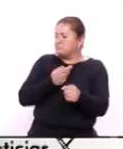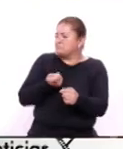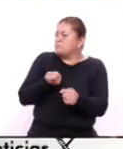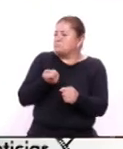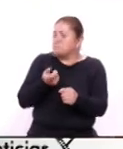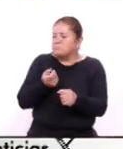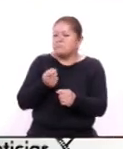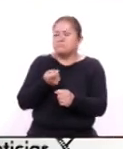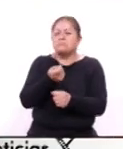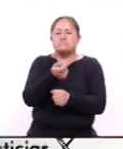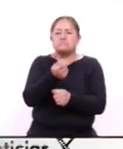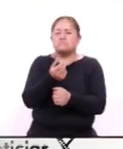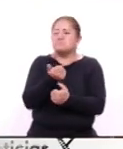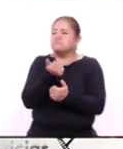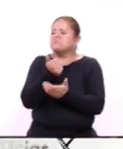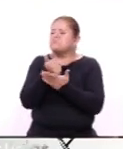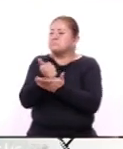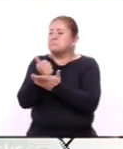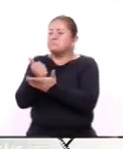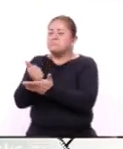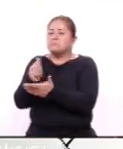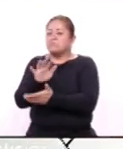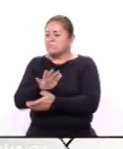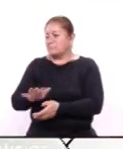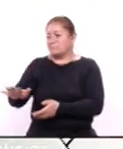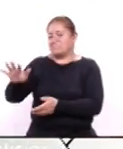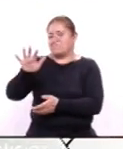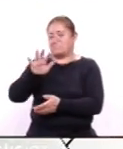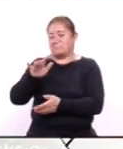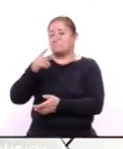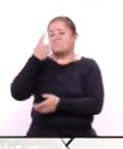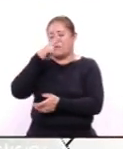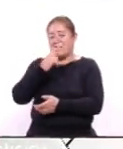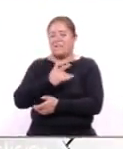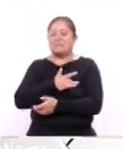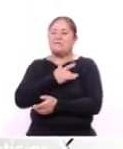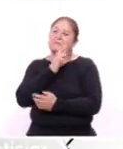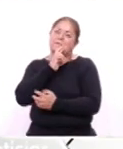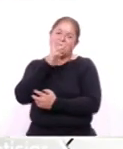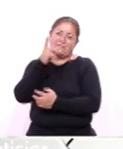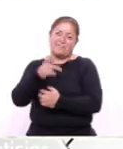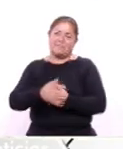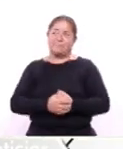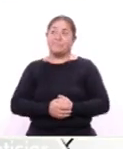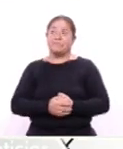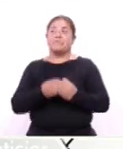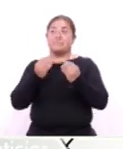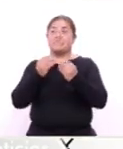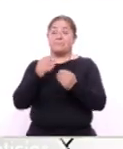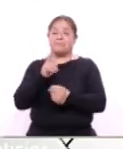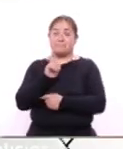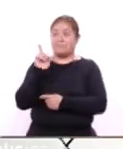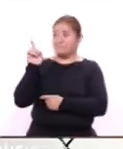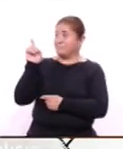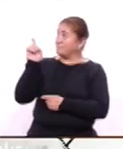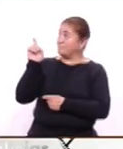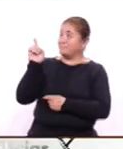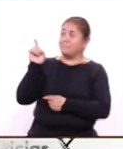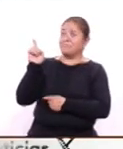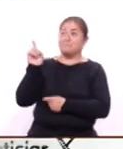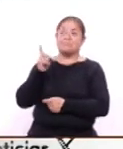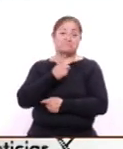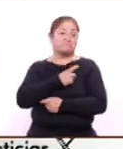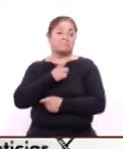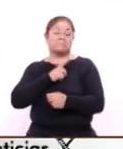que sea a la sociedad y dejar la sociedad en mejor estado de cómo estaba muchos de ellos ingresaron a la Cruz Roja por su